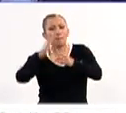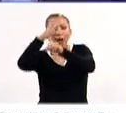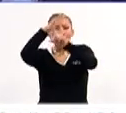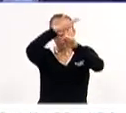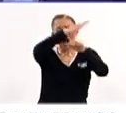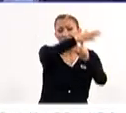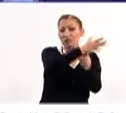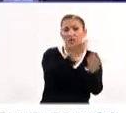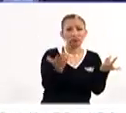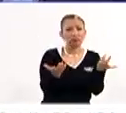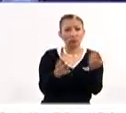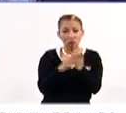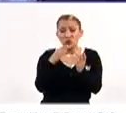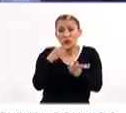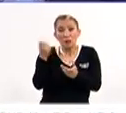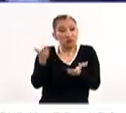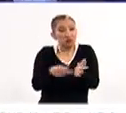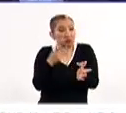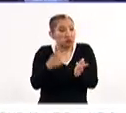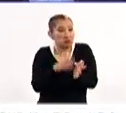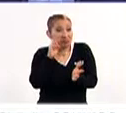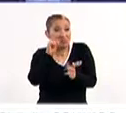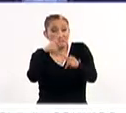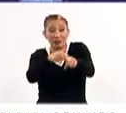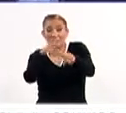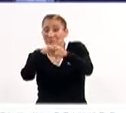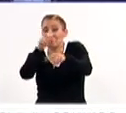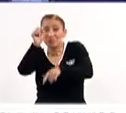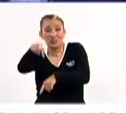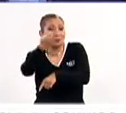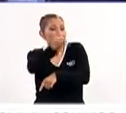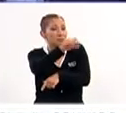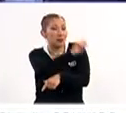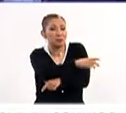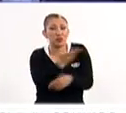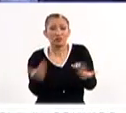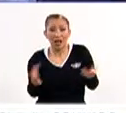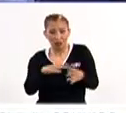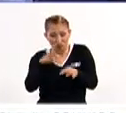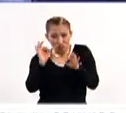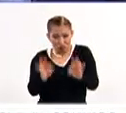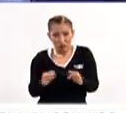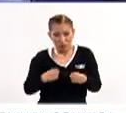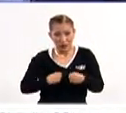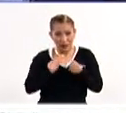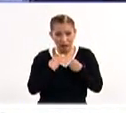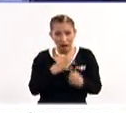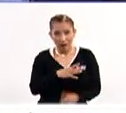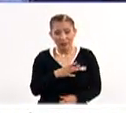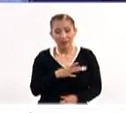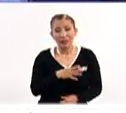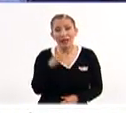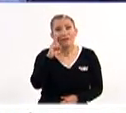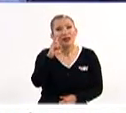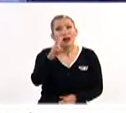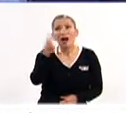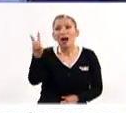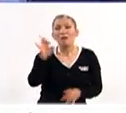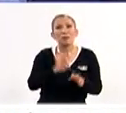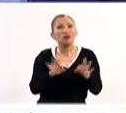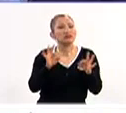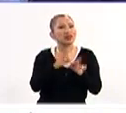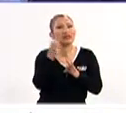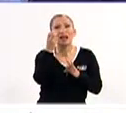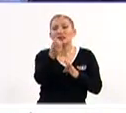son cosas que más usamos, insisto, siguen siendo elementos reales en nuestra vida, que vean la importancia que